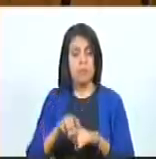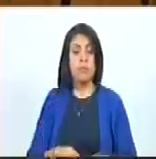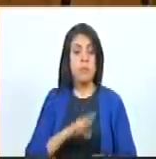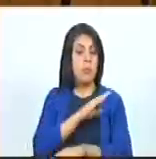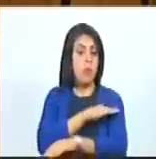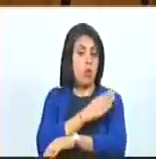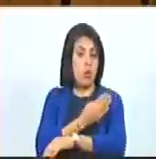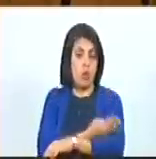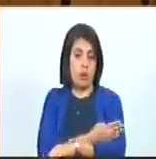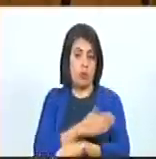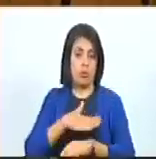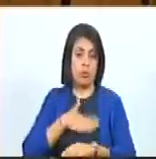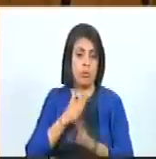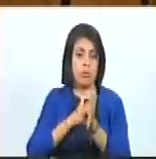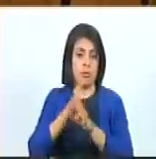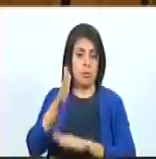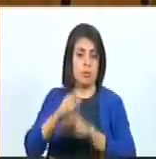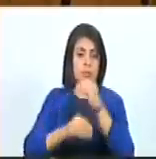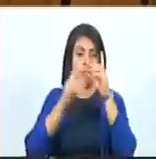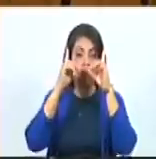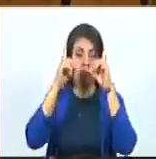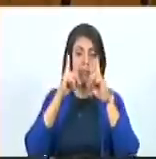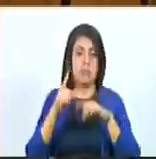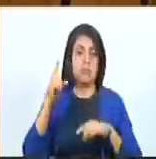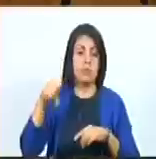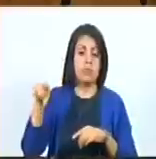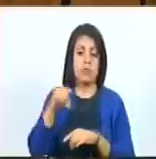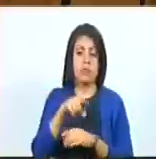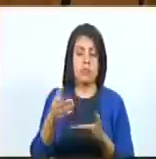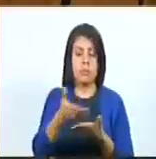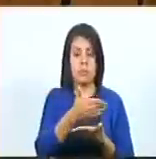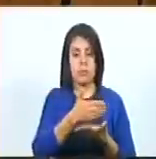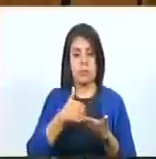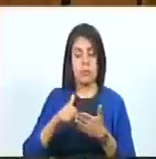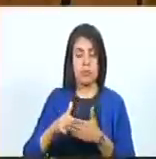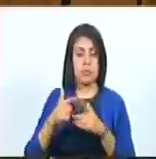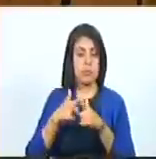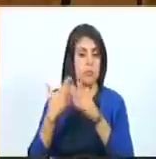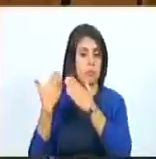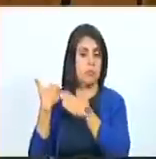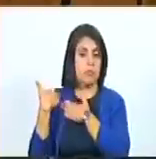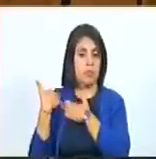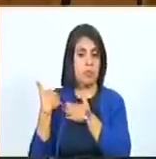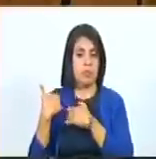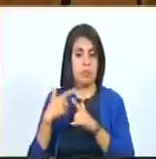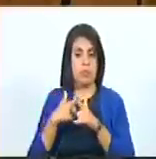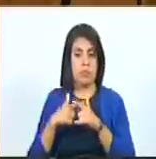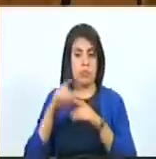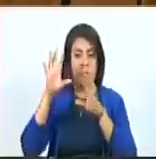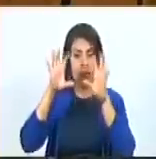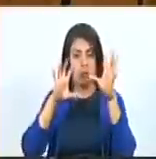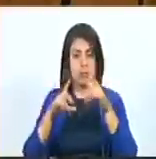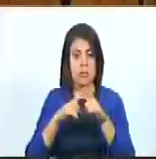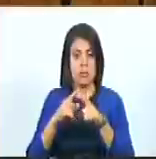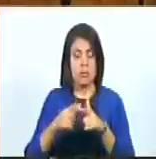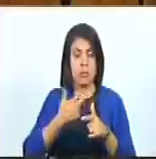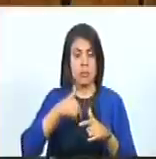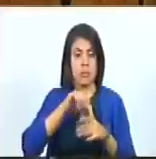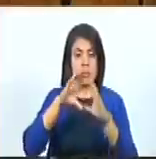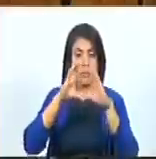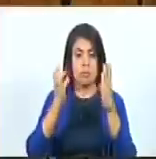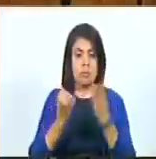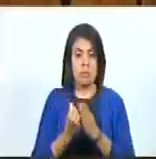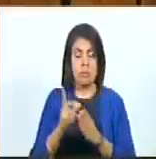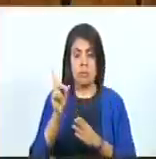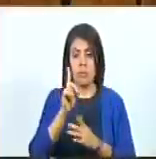poderosos que deciden quienes ostentan o no ostentan un cargo en algunos países de nuestro planeta.